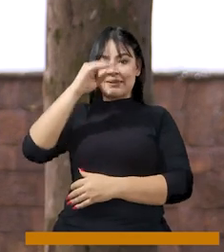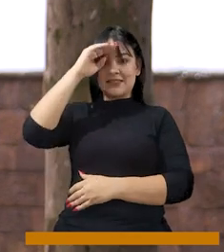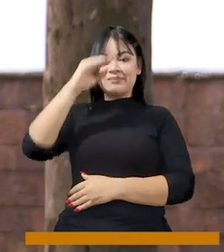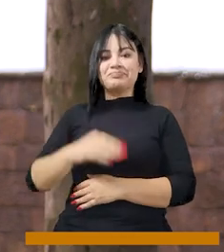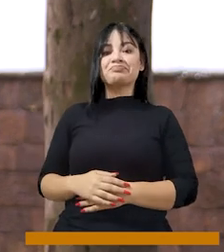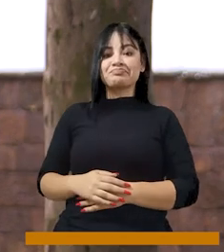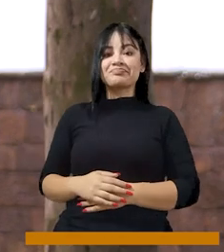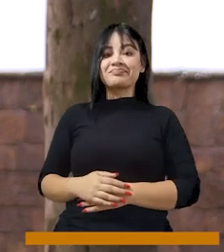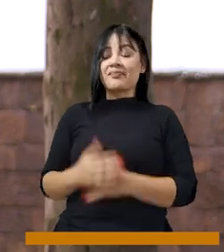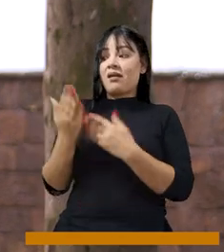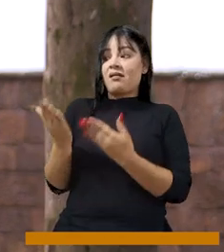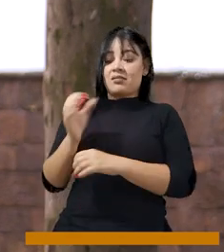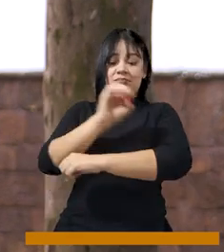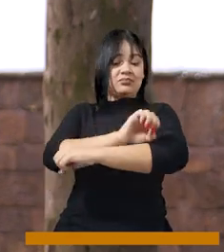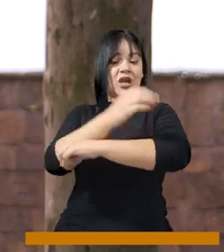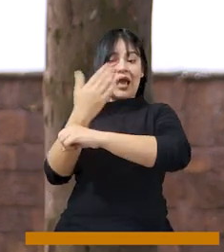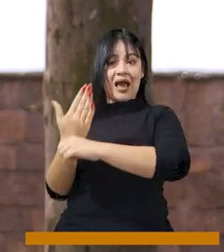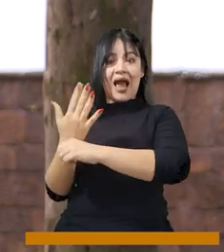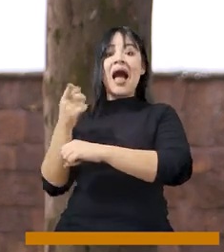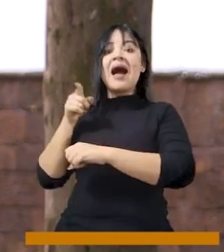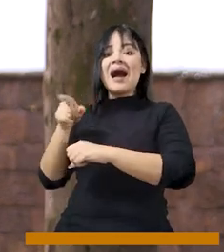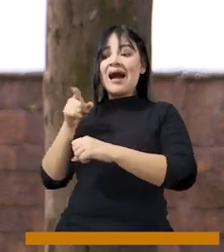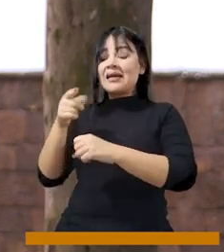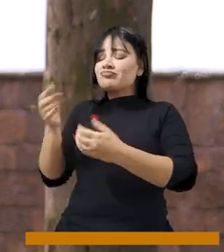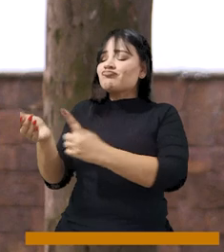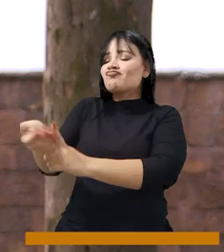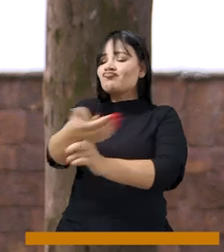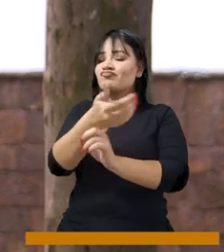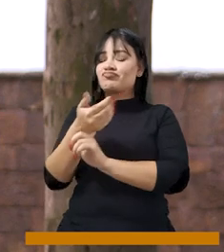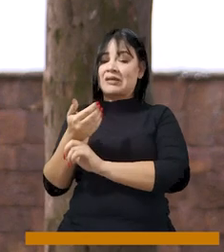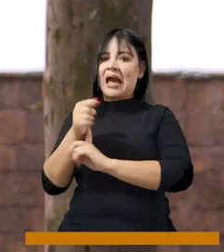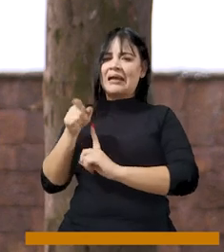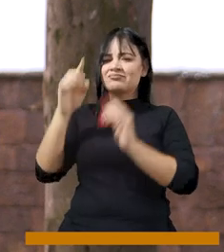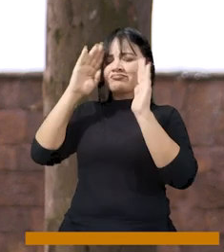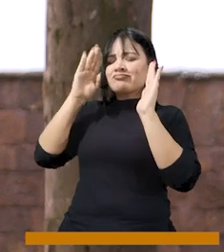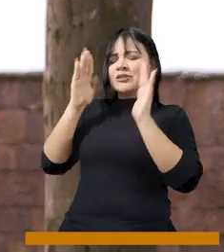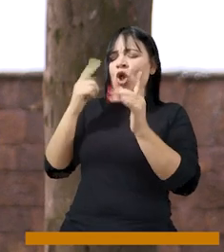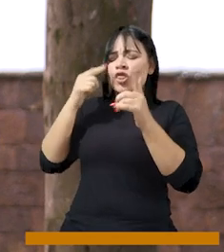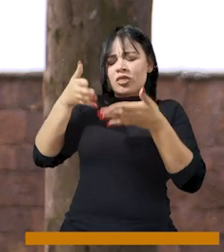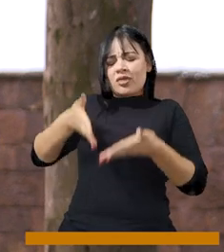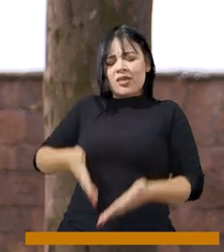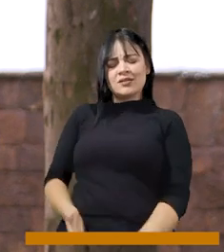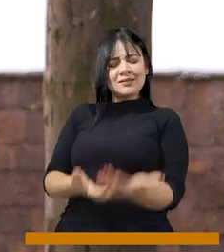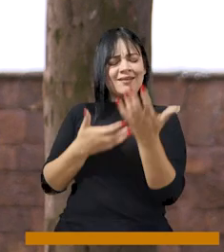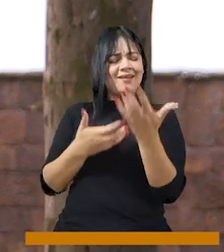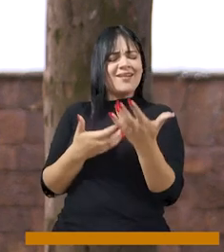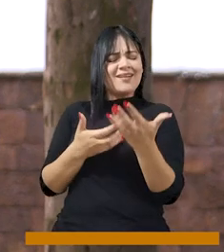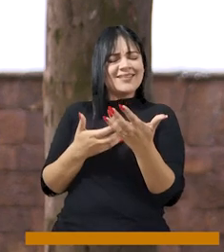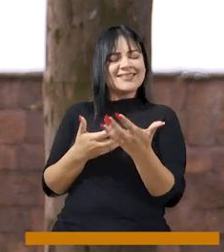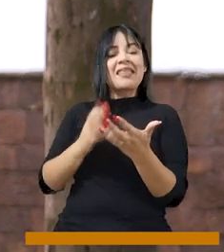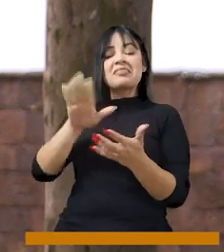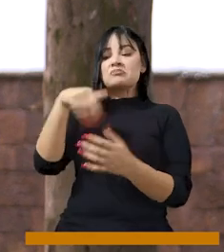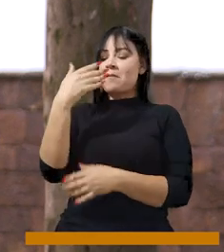es el entorno seguro para nuestros niños y niñas. Aquí son atendidos nuestros niños desde sus primeros meses de vida hasta que